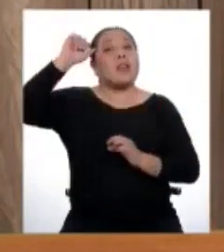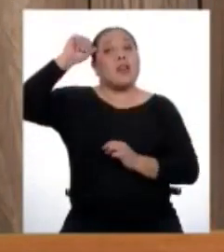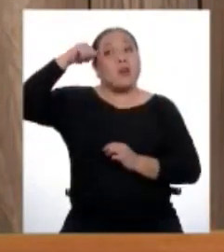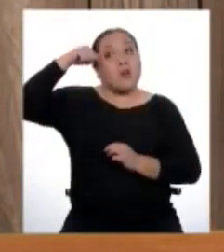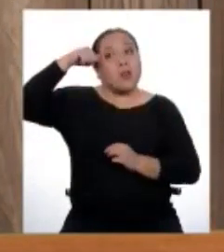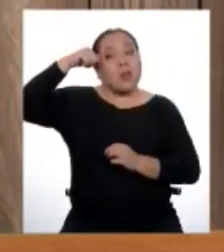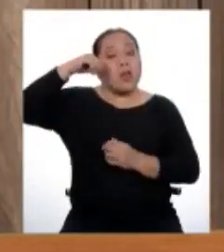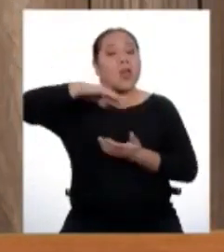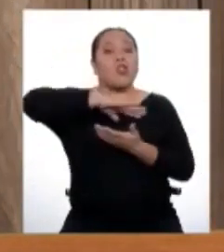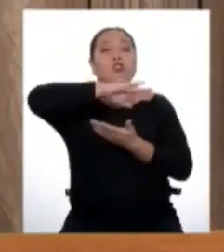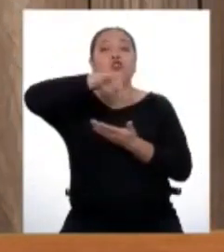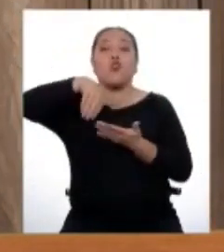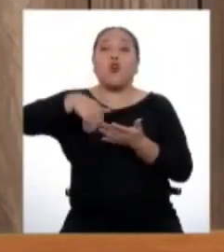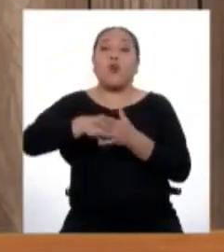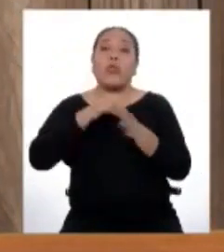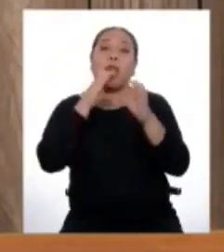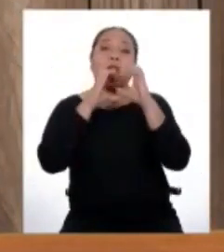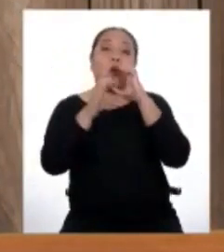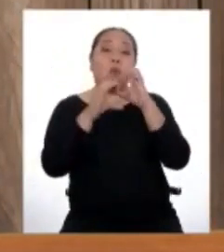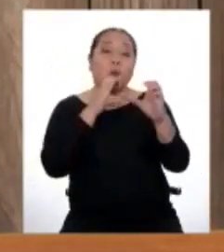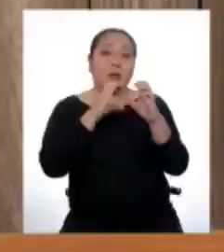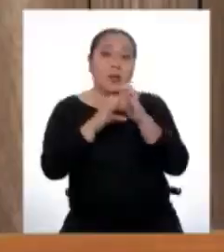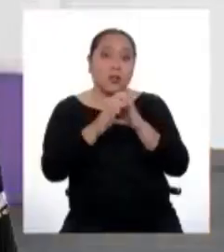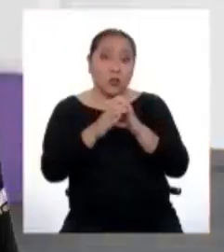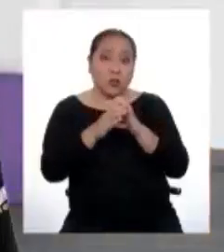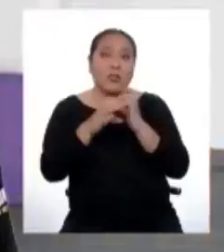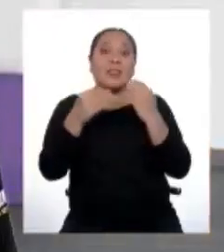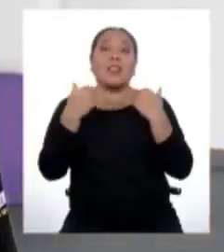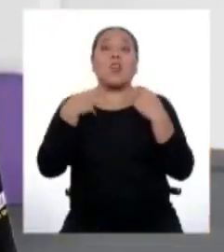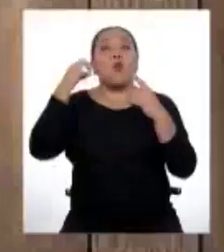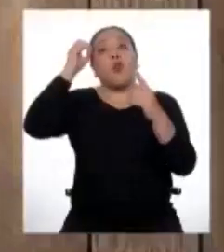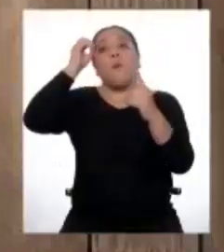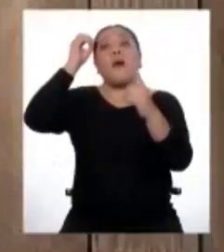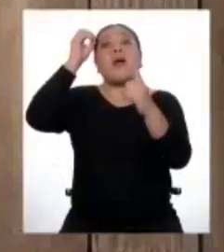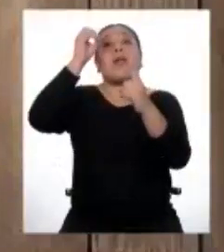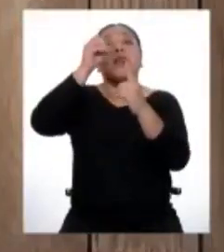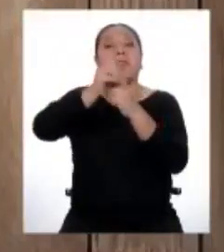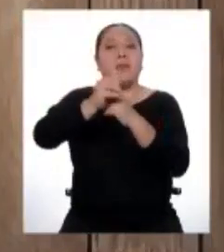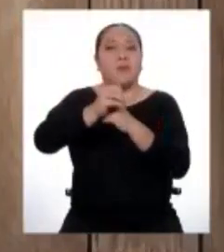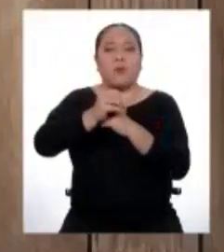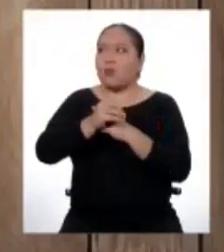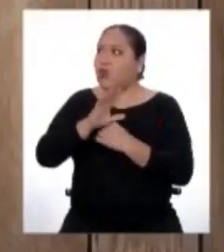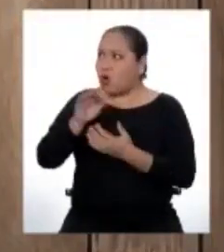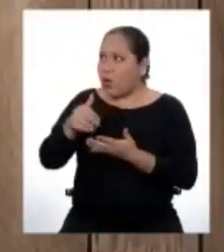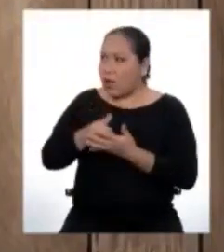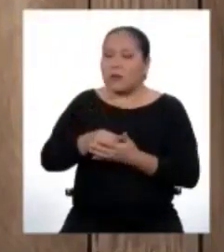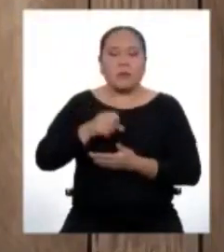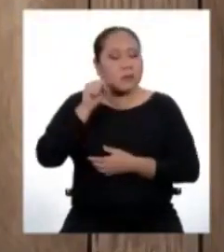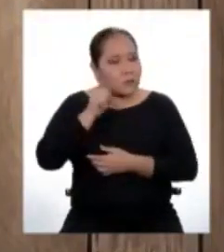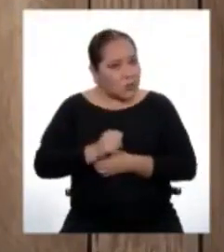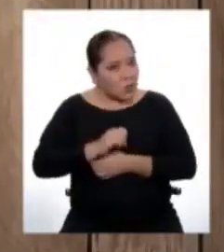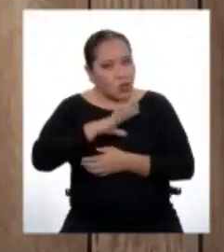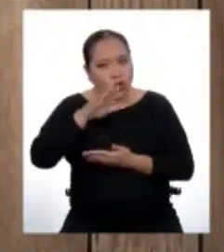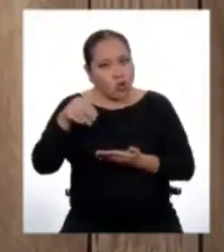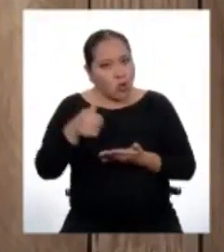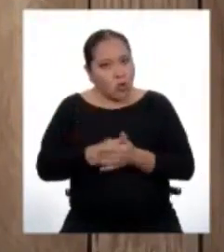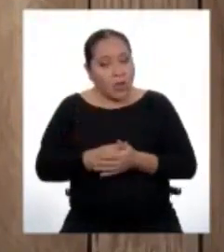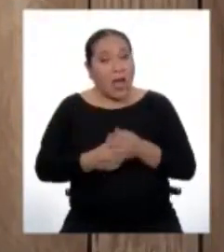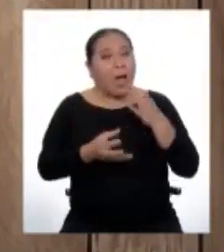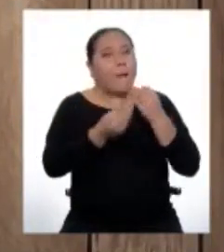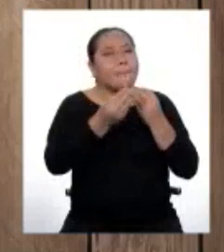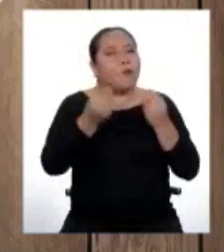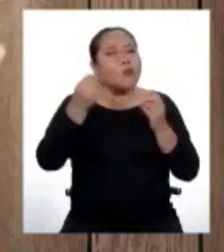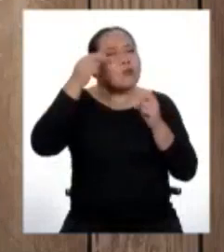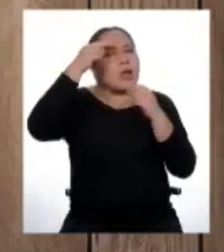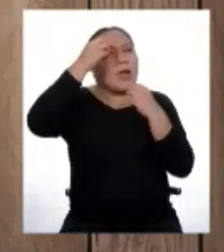toda comunicación tiene un propósito detrás. ¿Toda? Absolutamente toda. Y ante tanta información